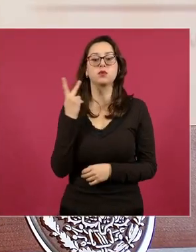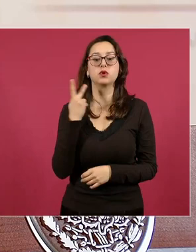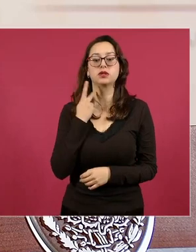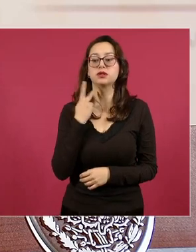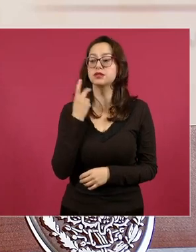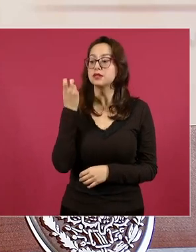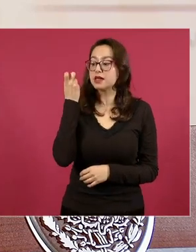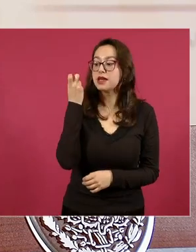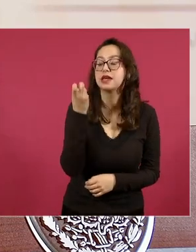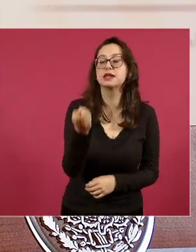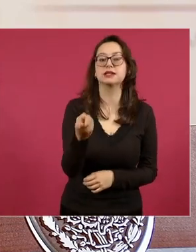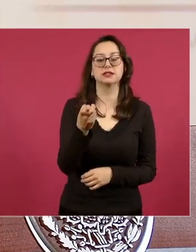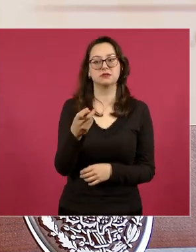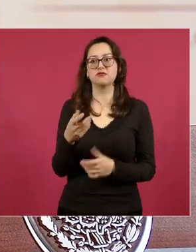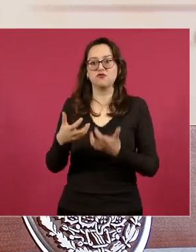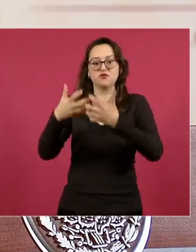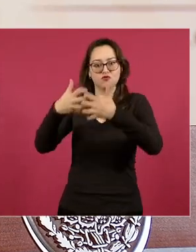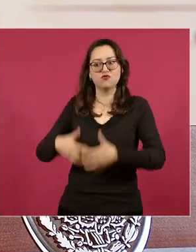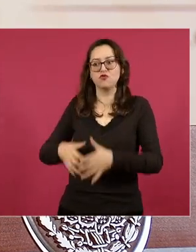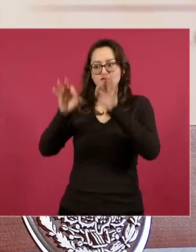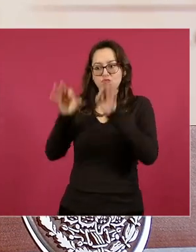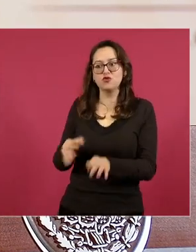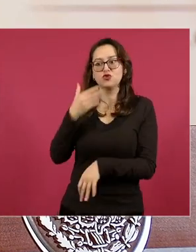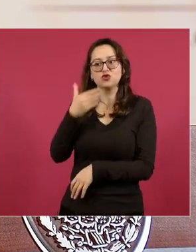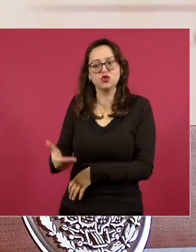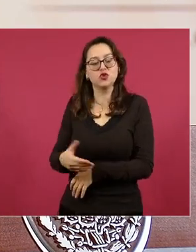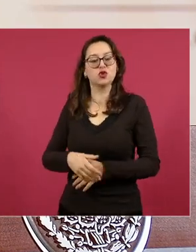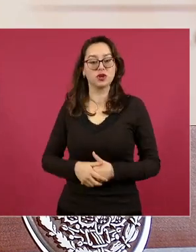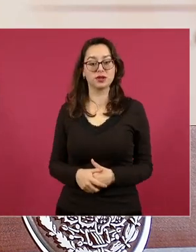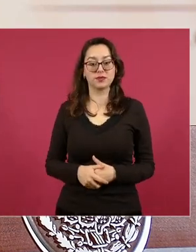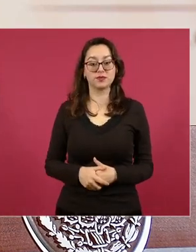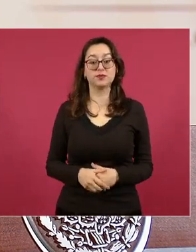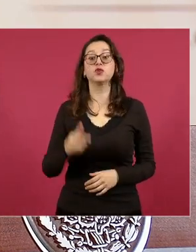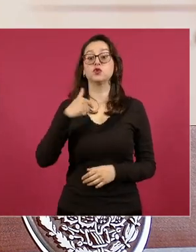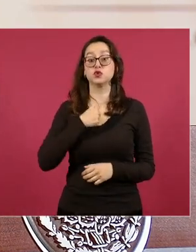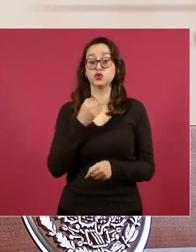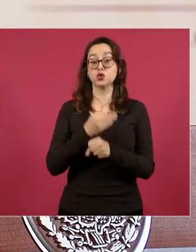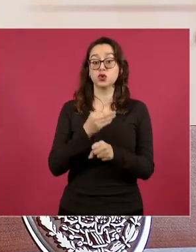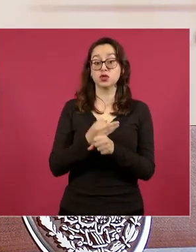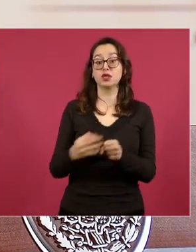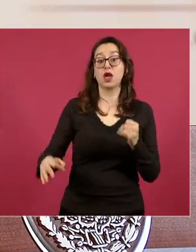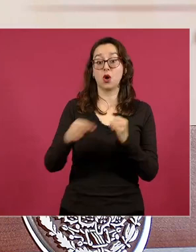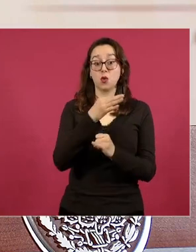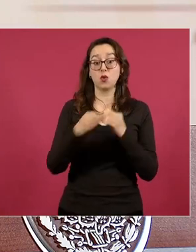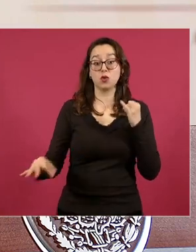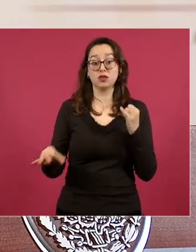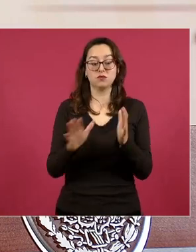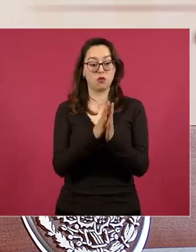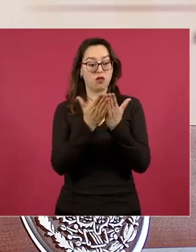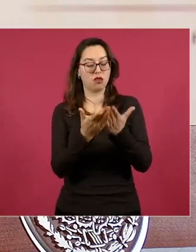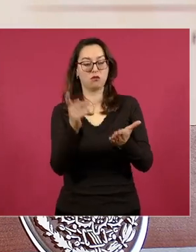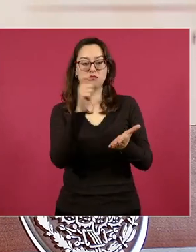ahora que estoy escribiendo mi último libro estoy explicando qué consiste